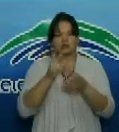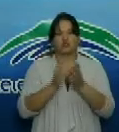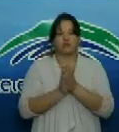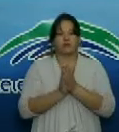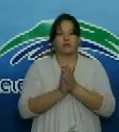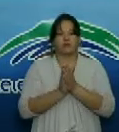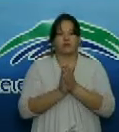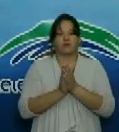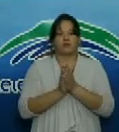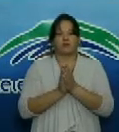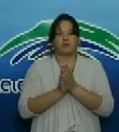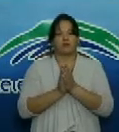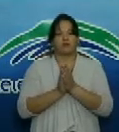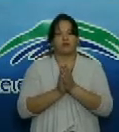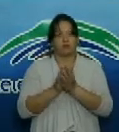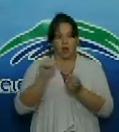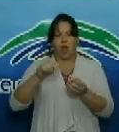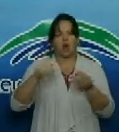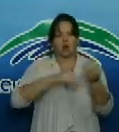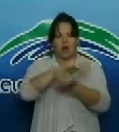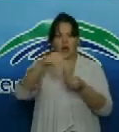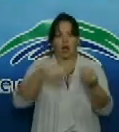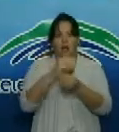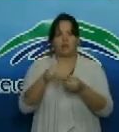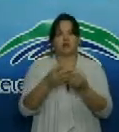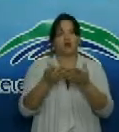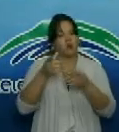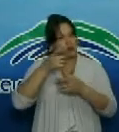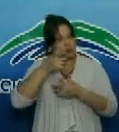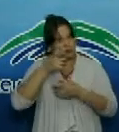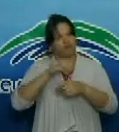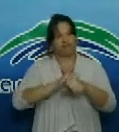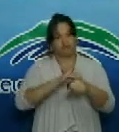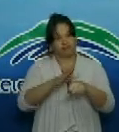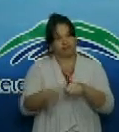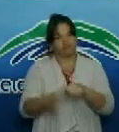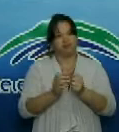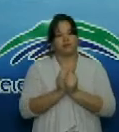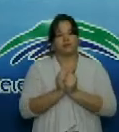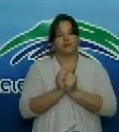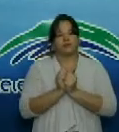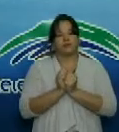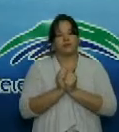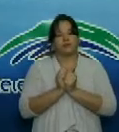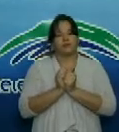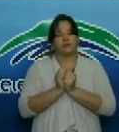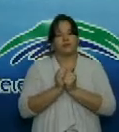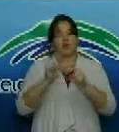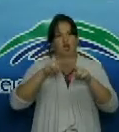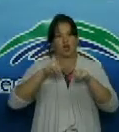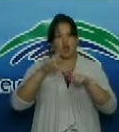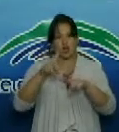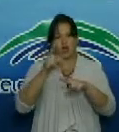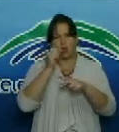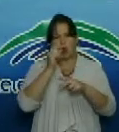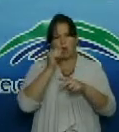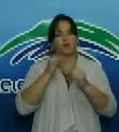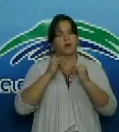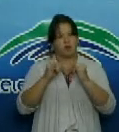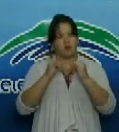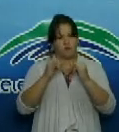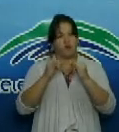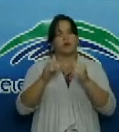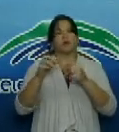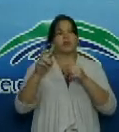cabañitas ahora convertido en trinchera de combate contra la COVID-19 desde Holguín Camilo Batista y Raúl